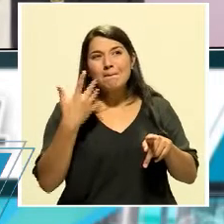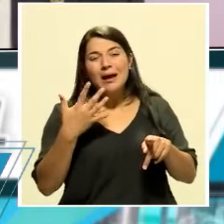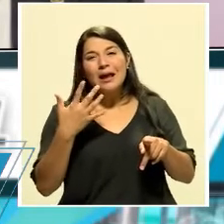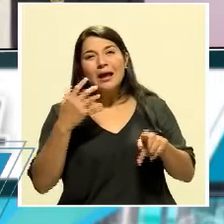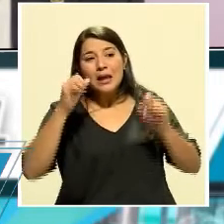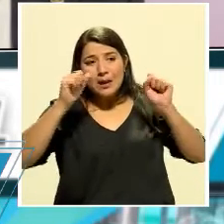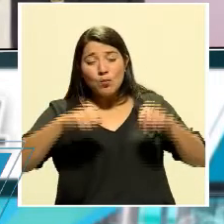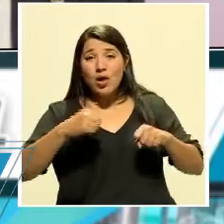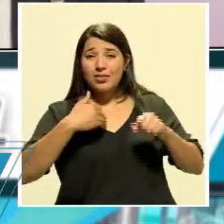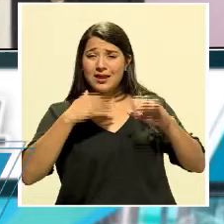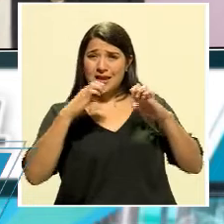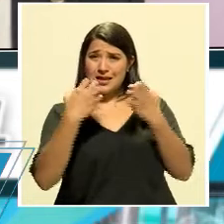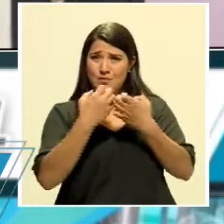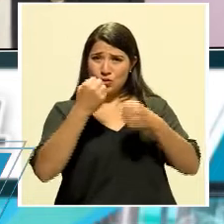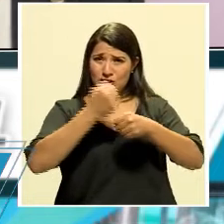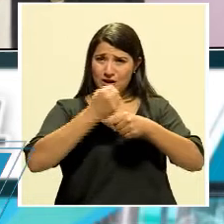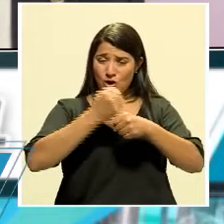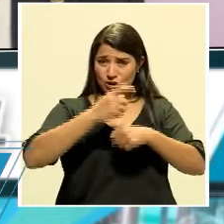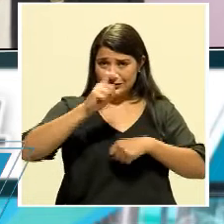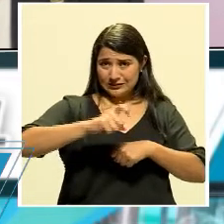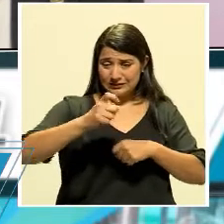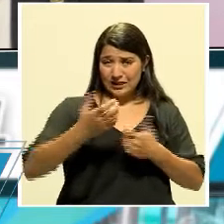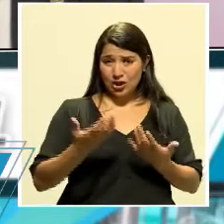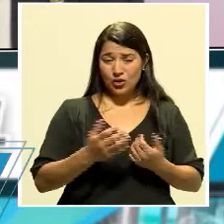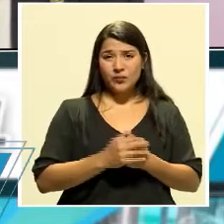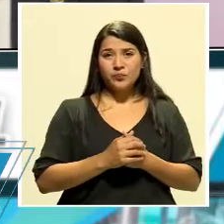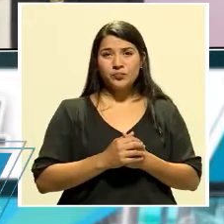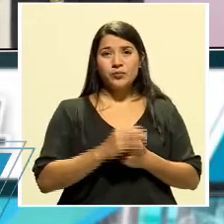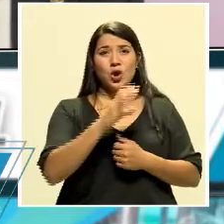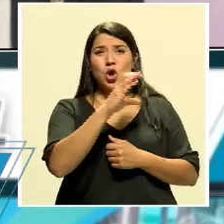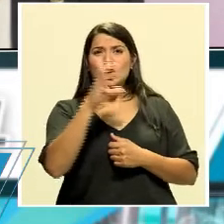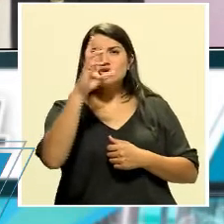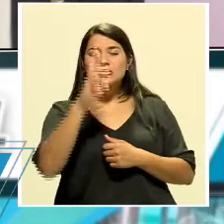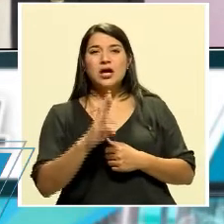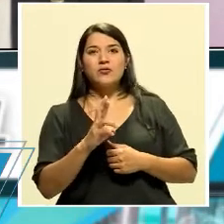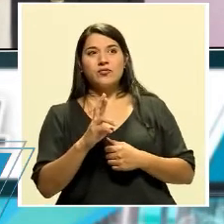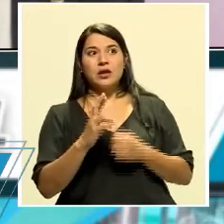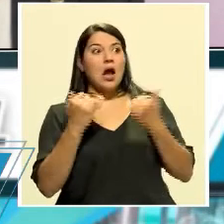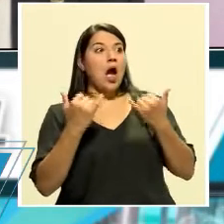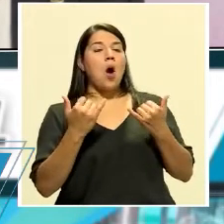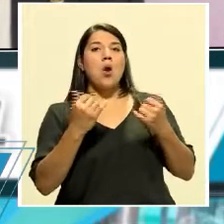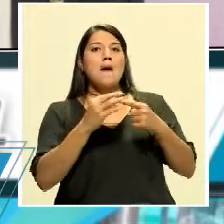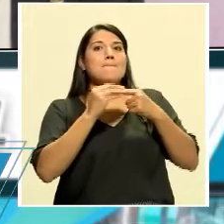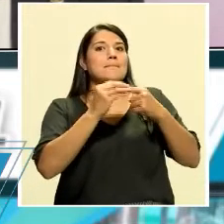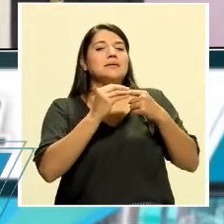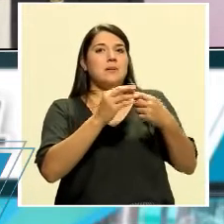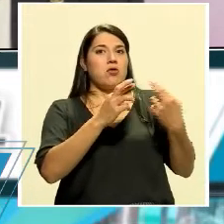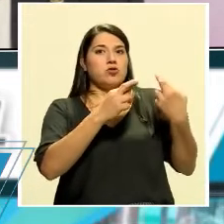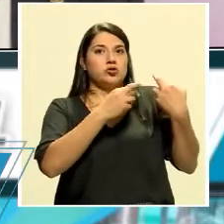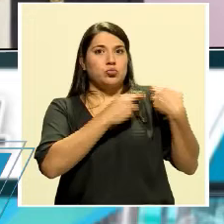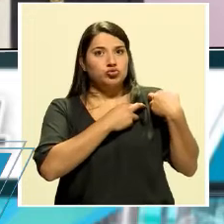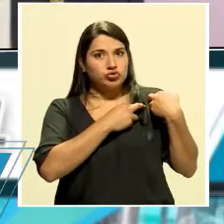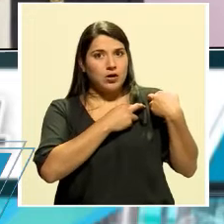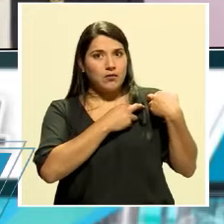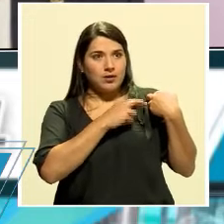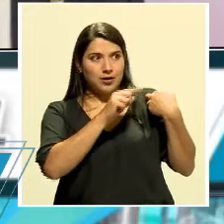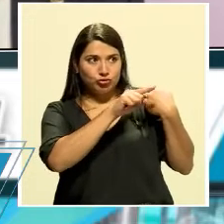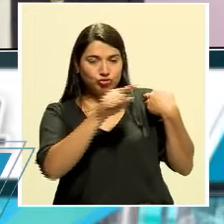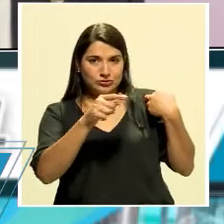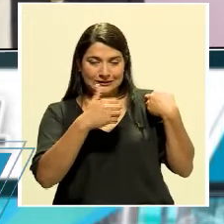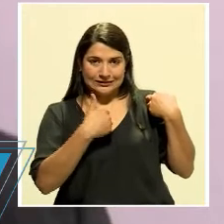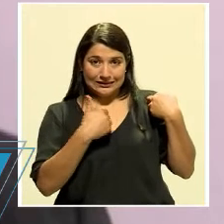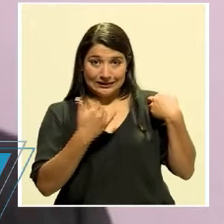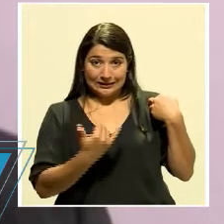tener el equipo que necesitan. El país no tiene otra tarea más importante hoy que la que ustedes están haciendo.